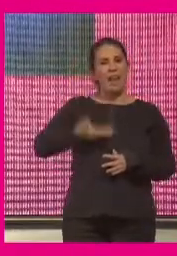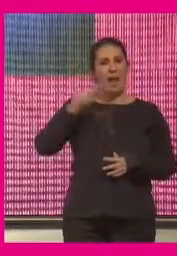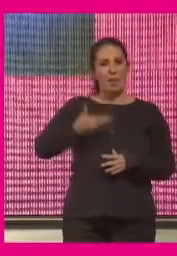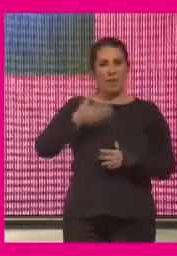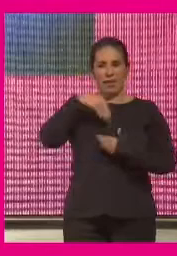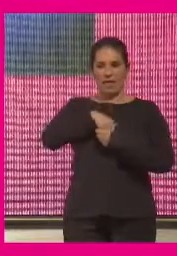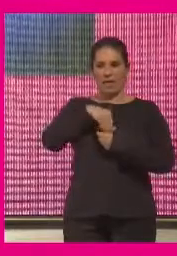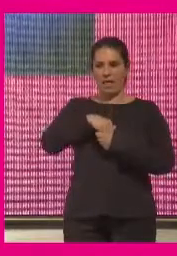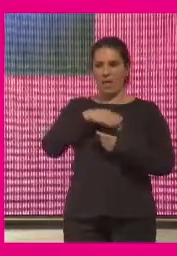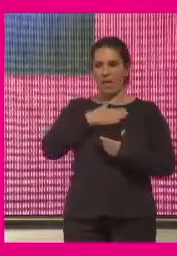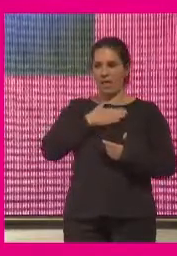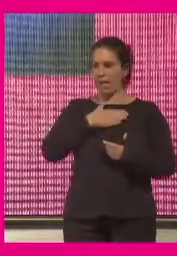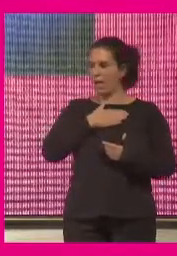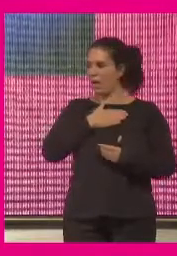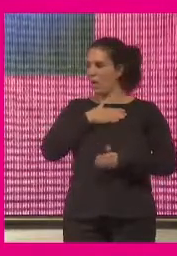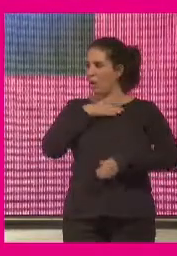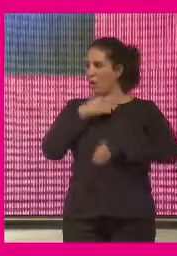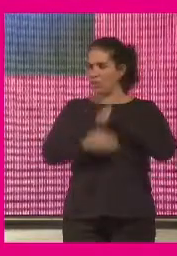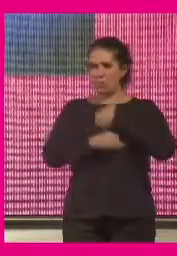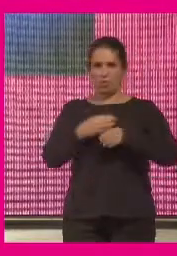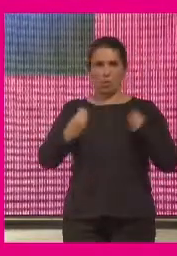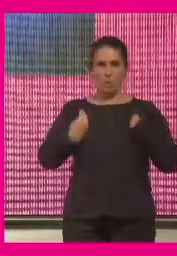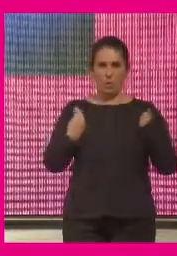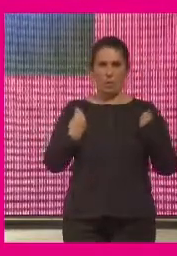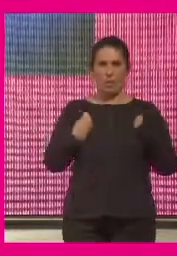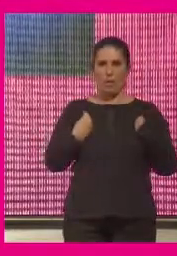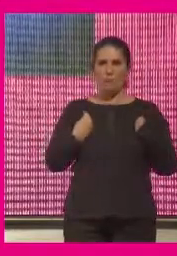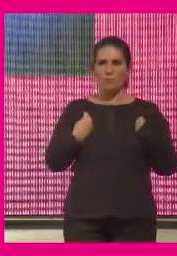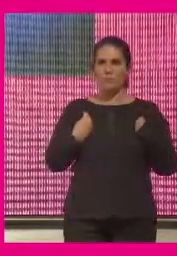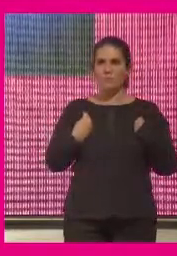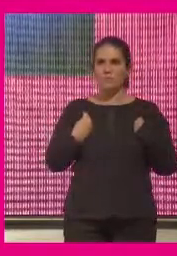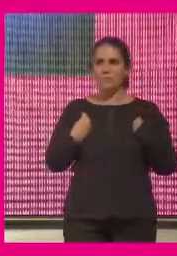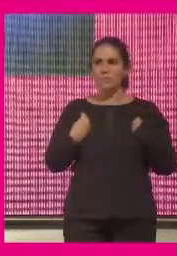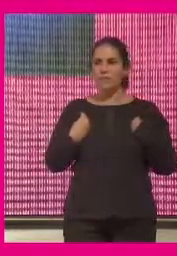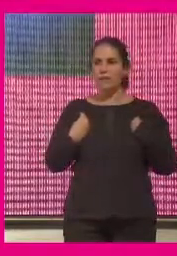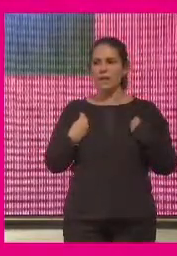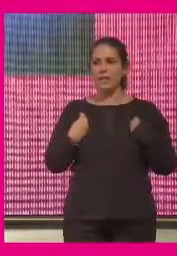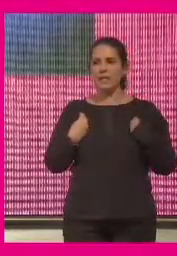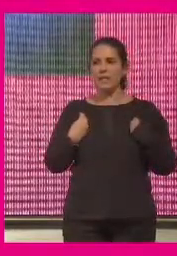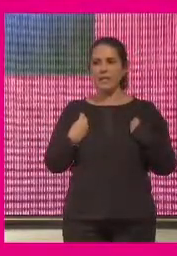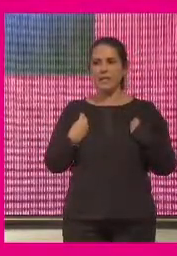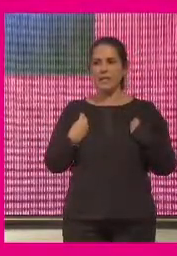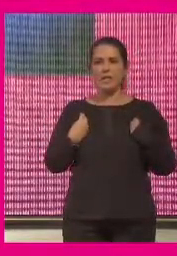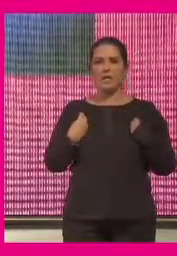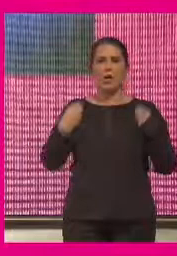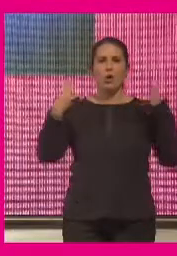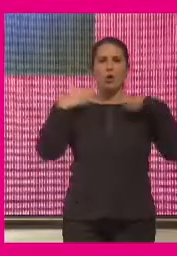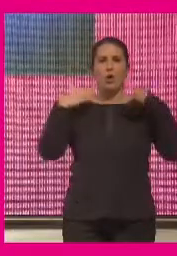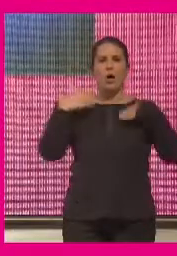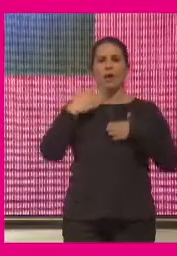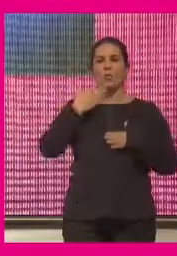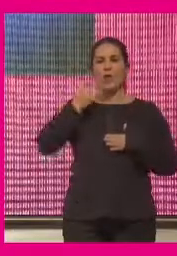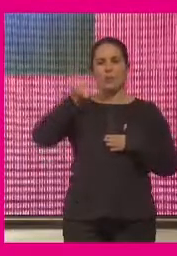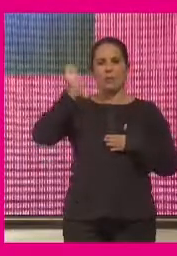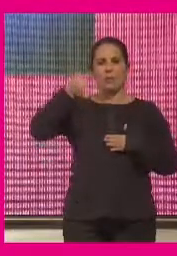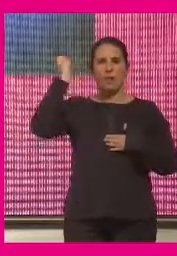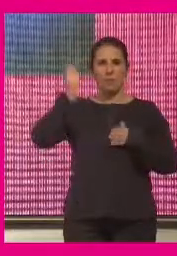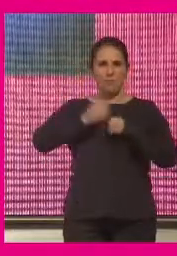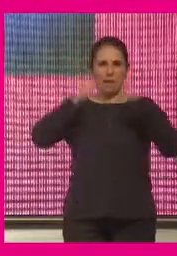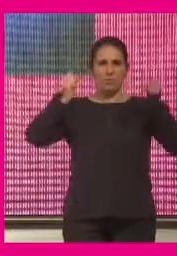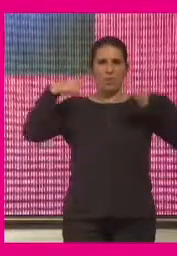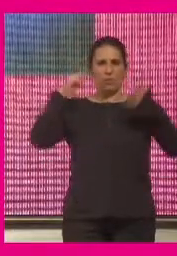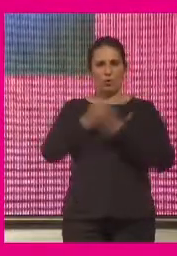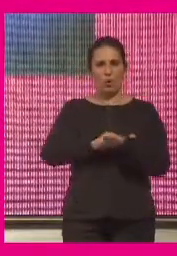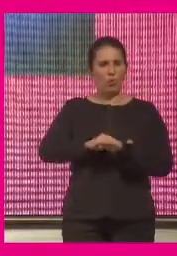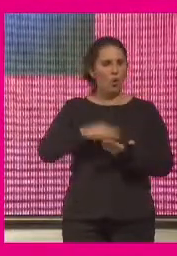desprenden de lo que hemos vivido y lo que estamos viviendo es que nadie tiene una varita mágica para resolverlo sino